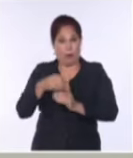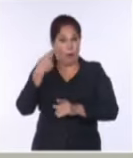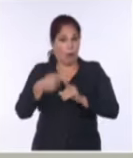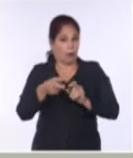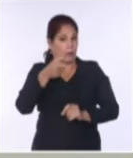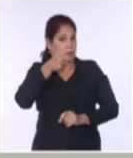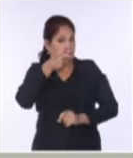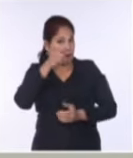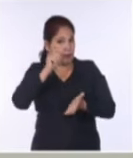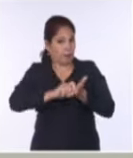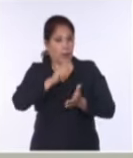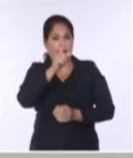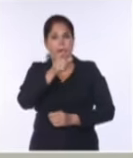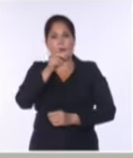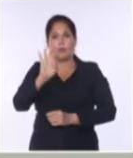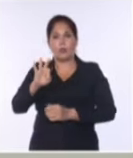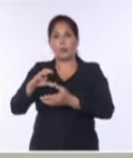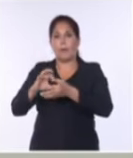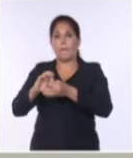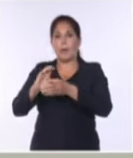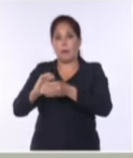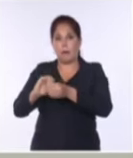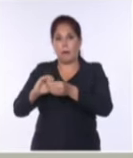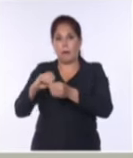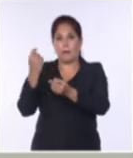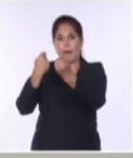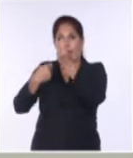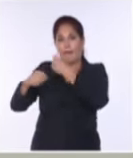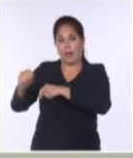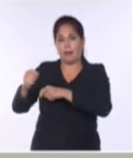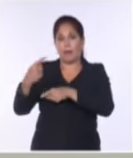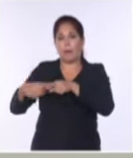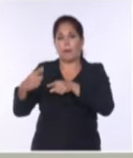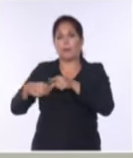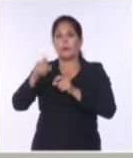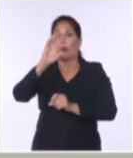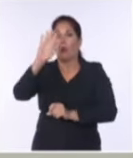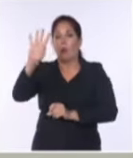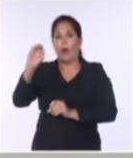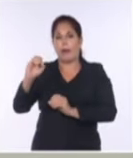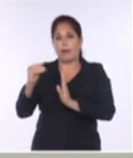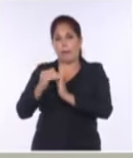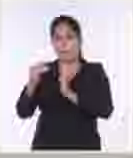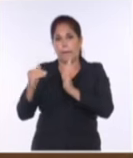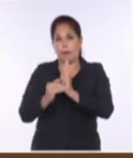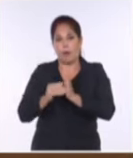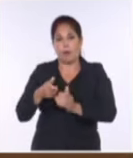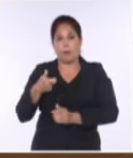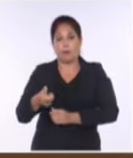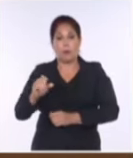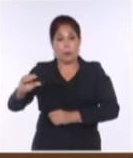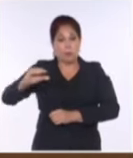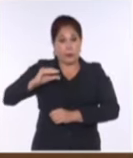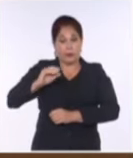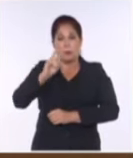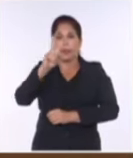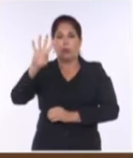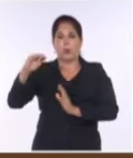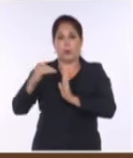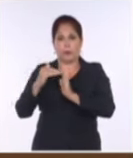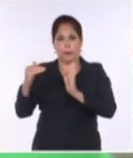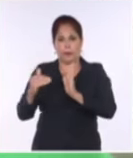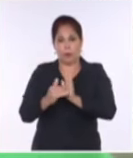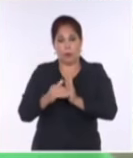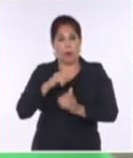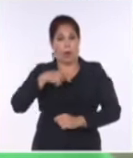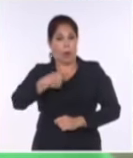18 MIPIMES importadoras con una determinación de 40 millones de pesos y se han cobrado 24 millones. En opinión de los diputados, el